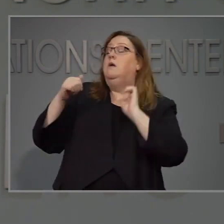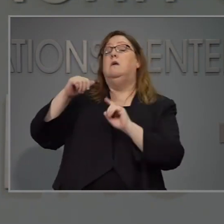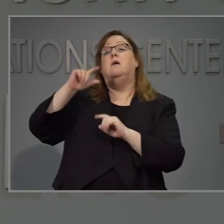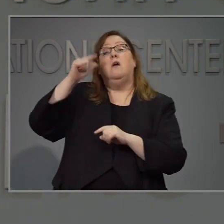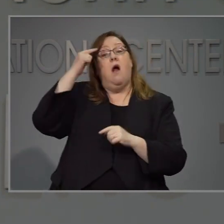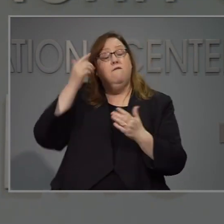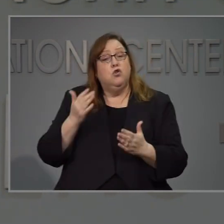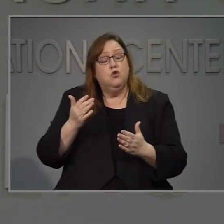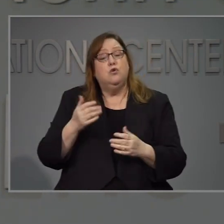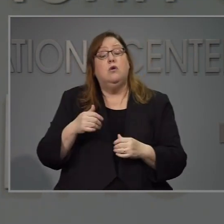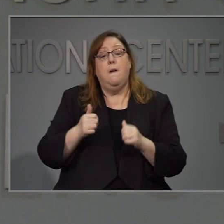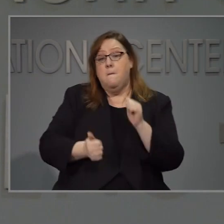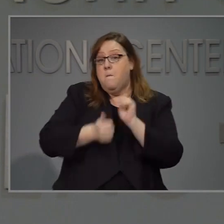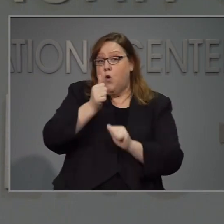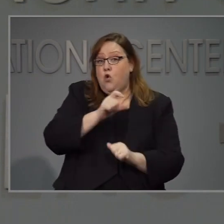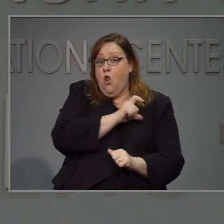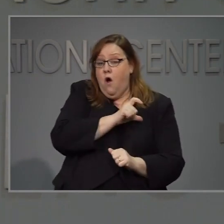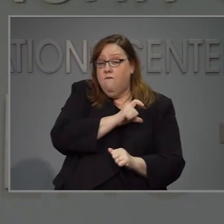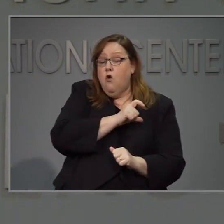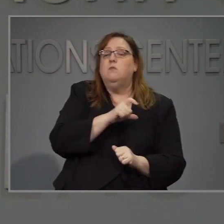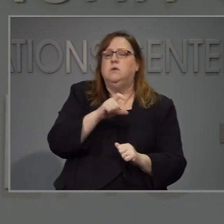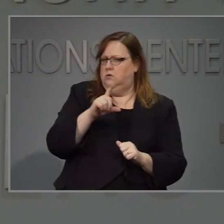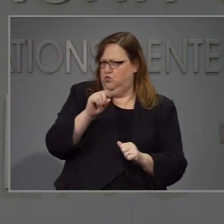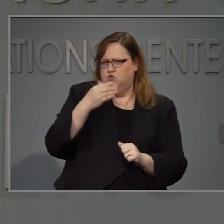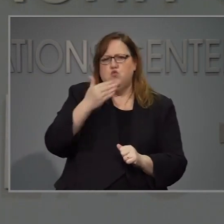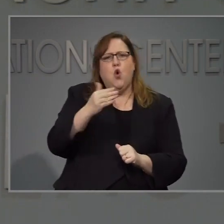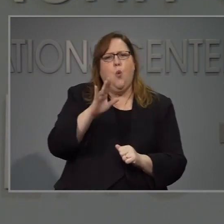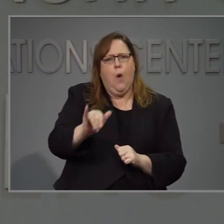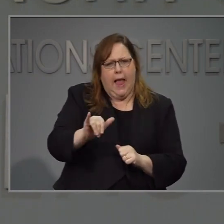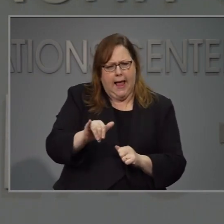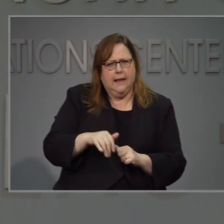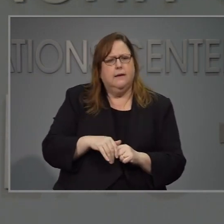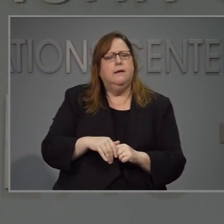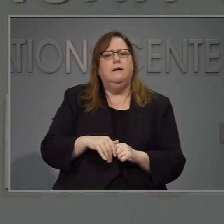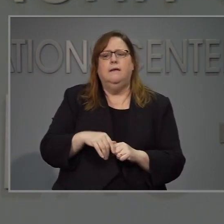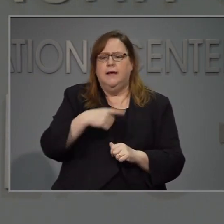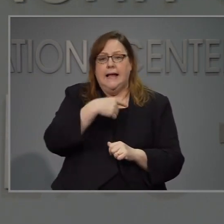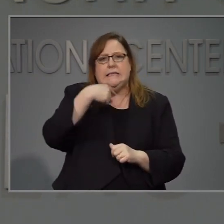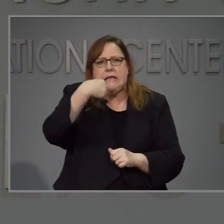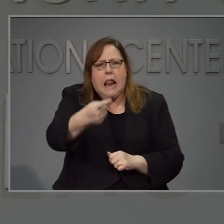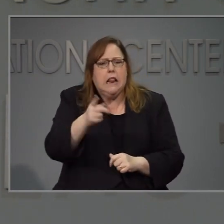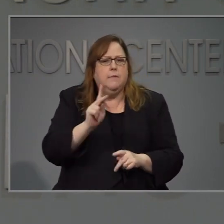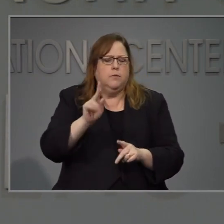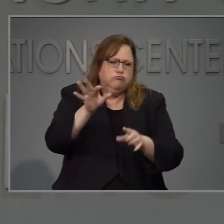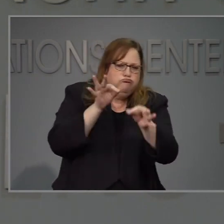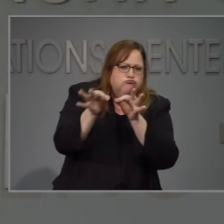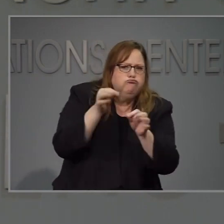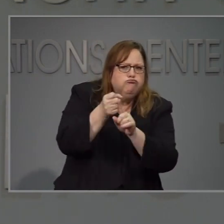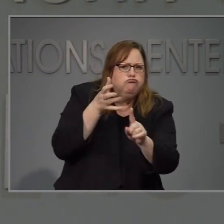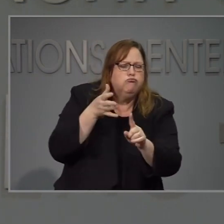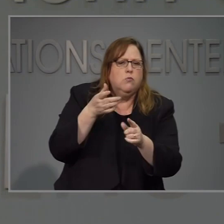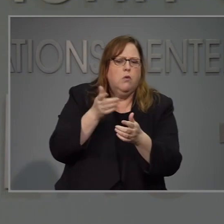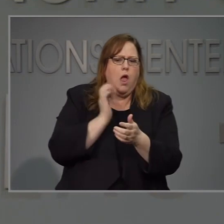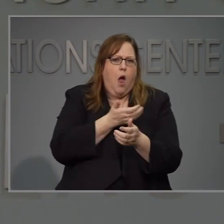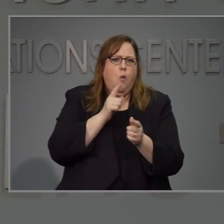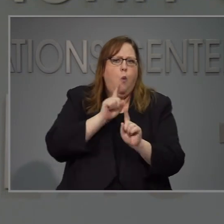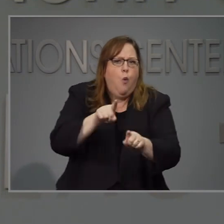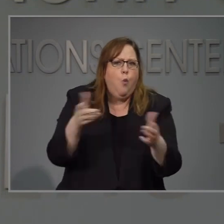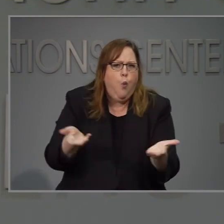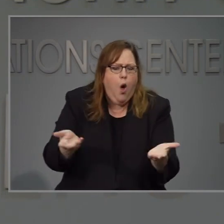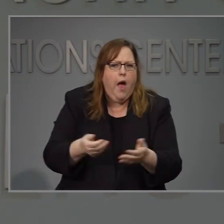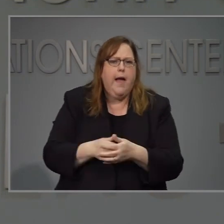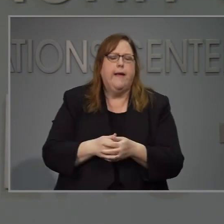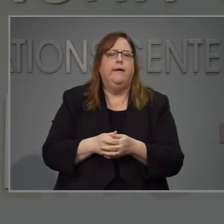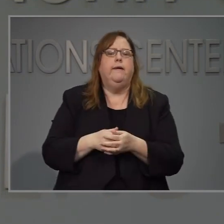oficiales del orden público están haciendo y vigilan de cumplimiento de la ley. diciéndole sobre la orden están